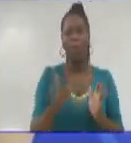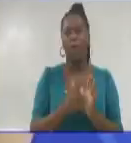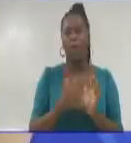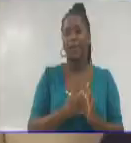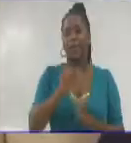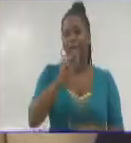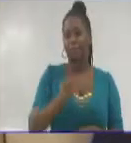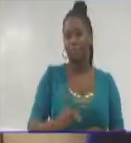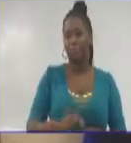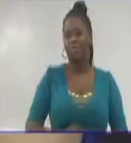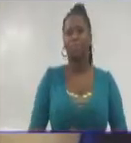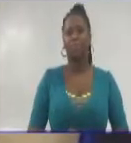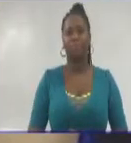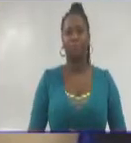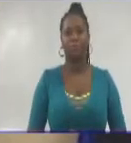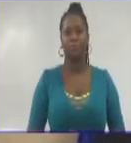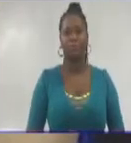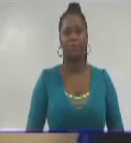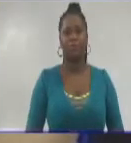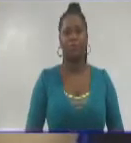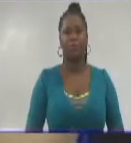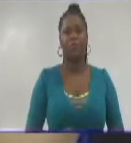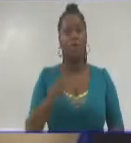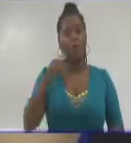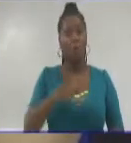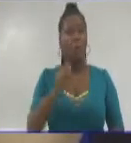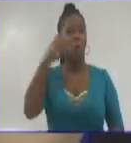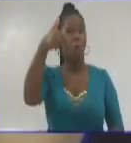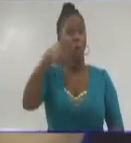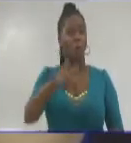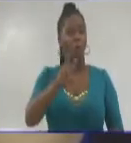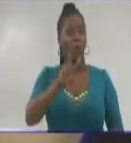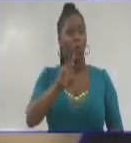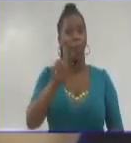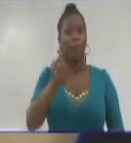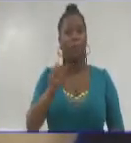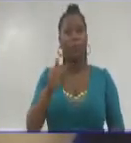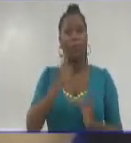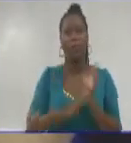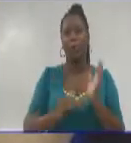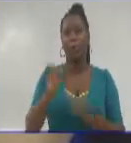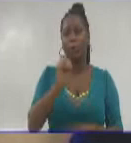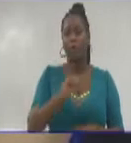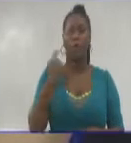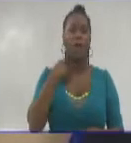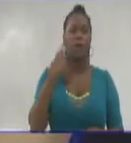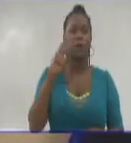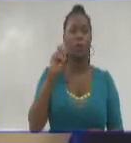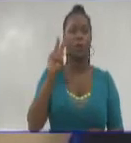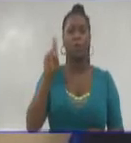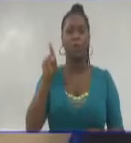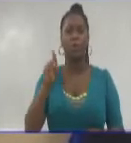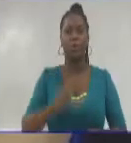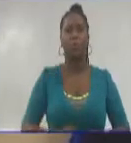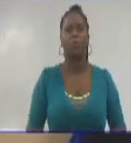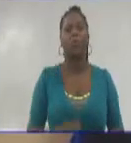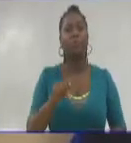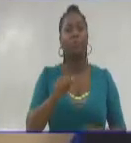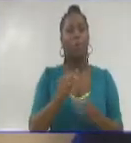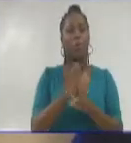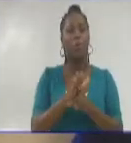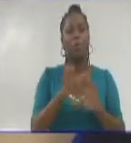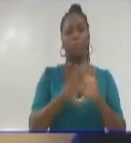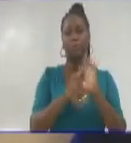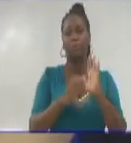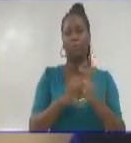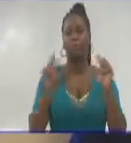para ti Rafael y para nuestros amigos televidentes. La de este jueves 21 de octubre del año 2021. Inicia nuestro